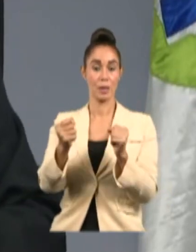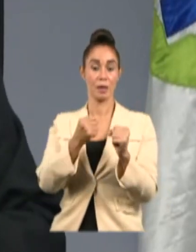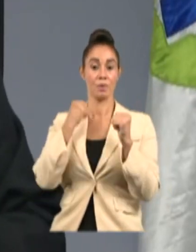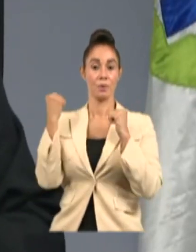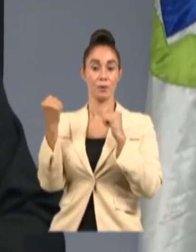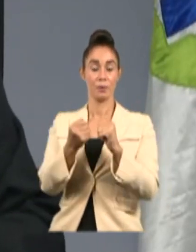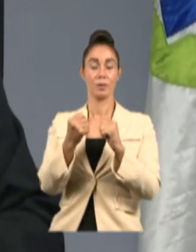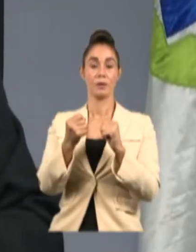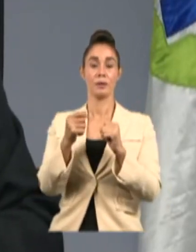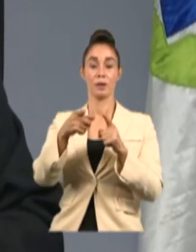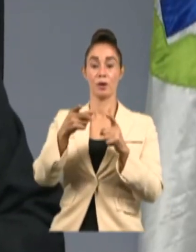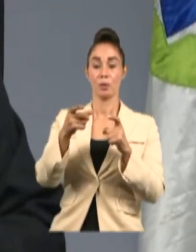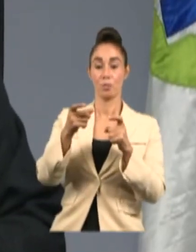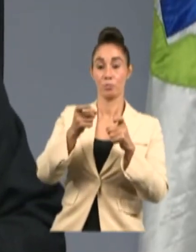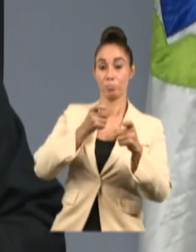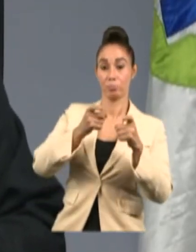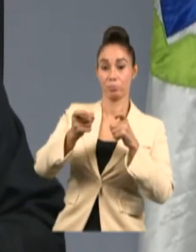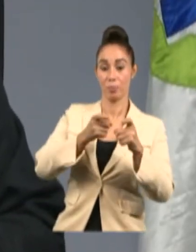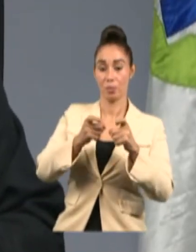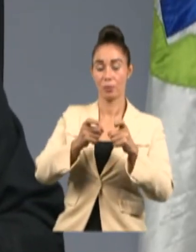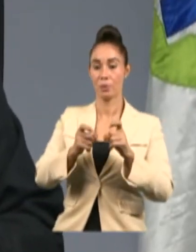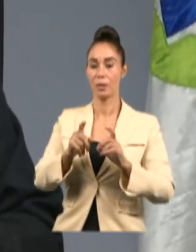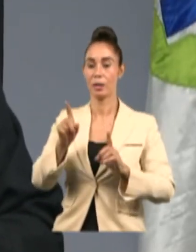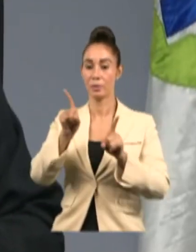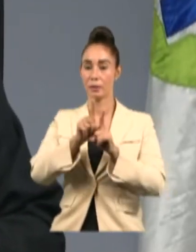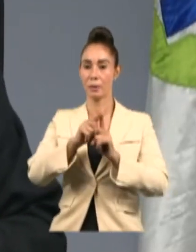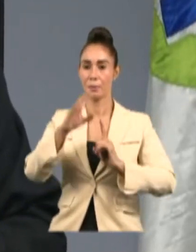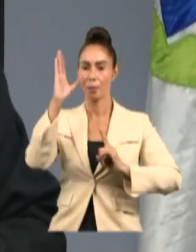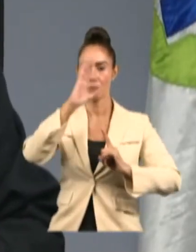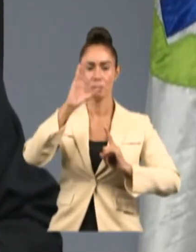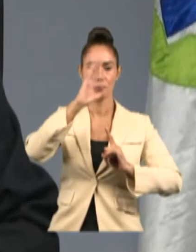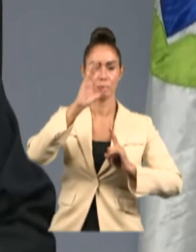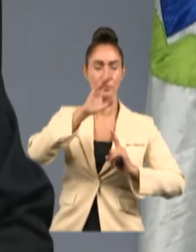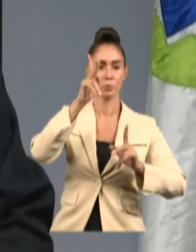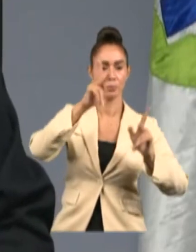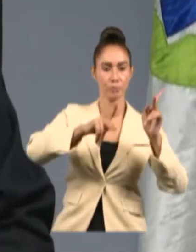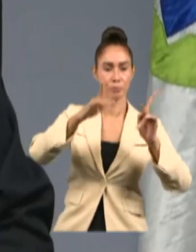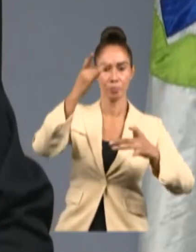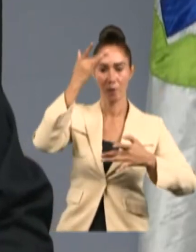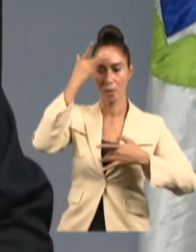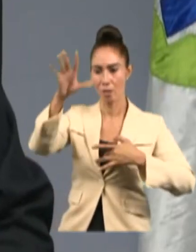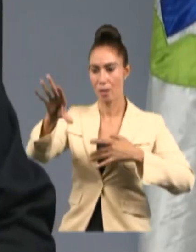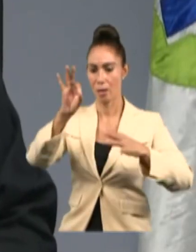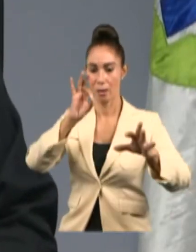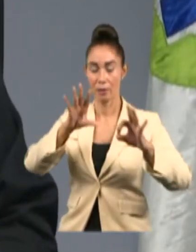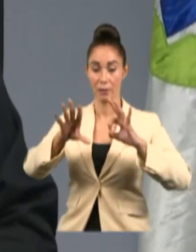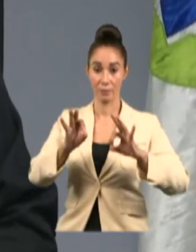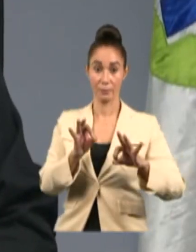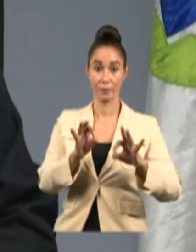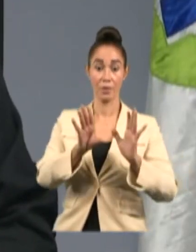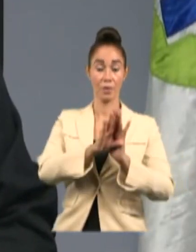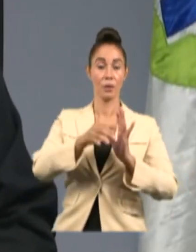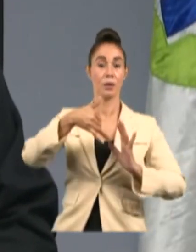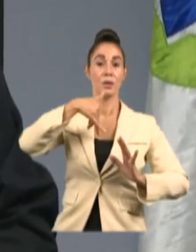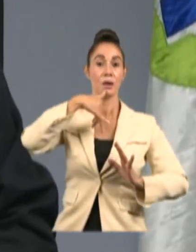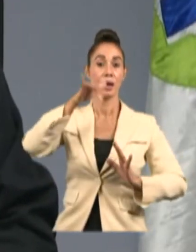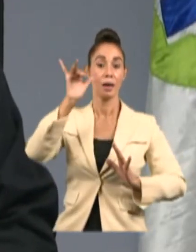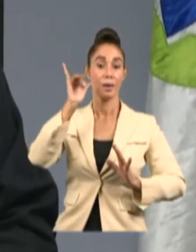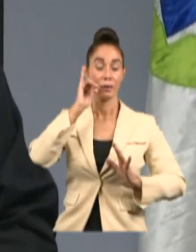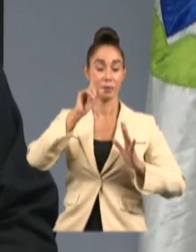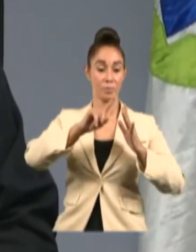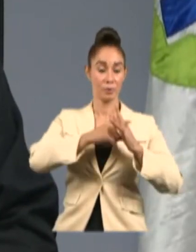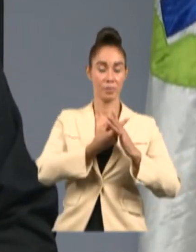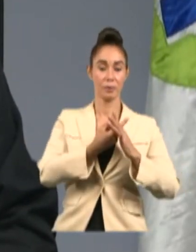reforzar la búsqueda y tenemos incluso a partir de ayer localizadas